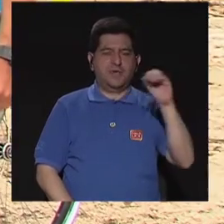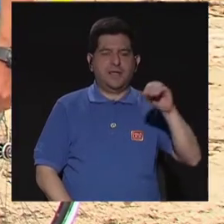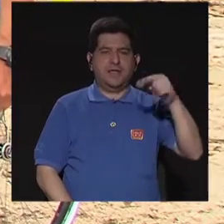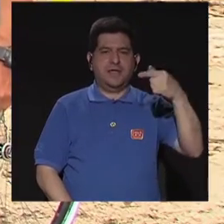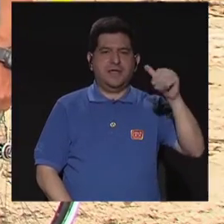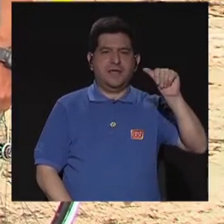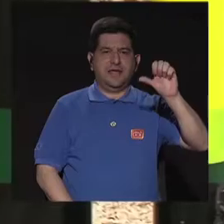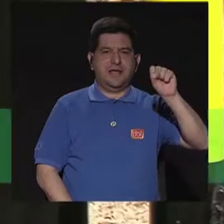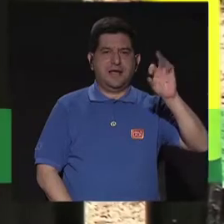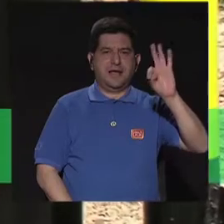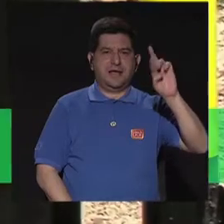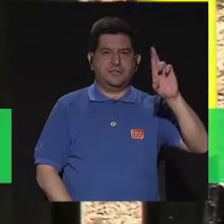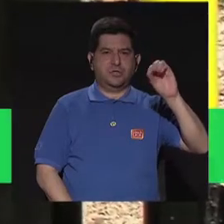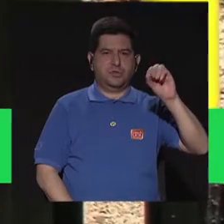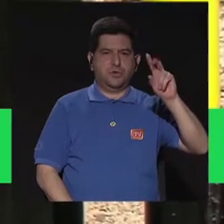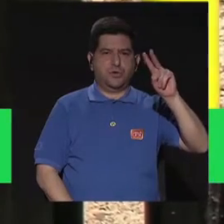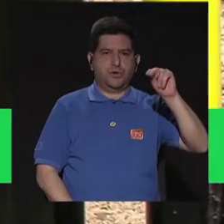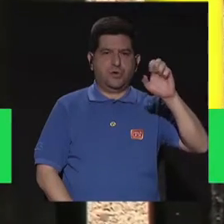los gastronemios.